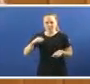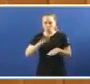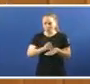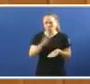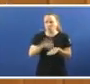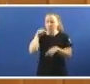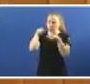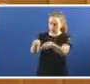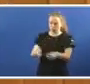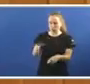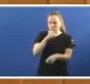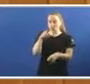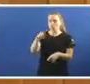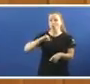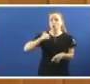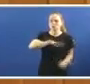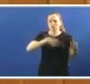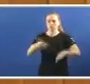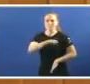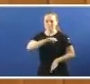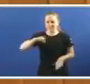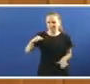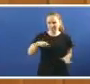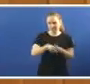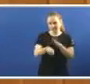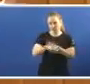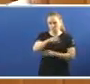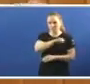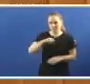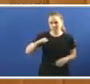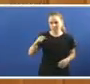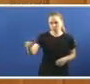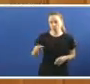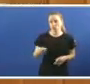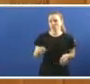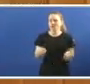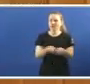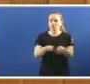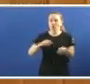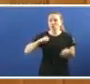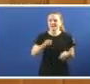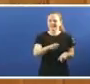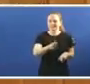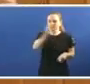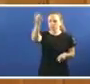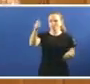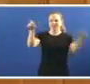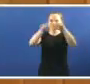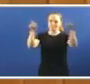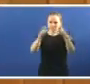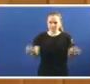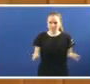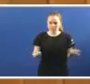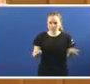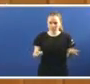súa Por privatizar Un hospital A xestión Des hospital E darlle As chaves Do hospital A unha empresa A unha concesionaria Que non se